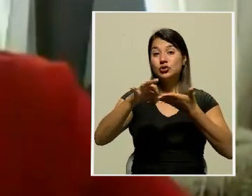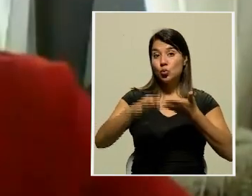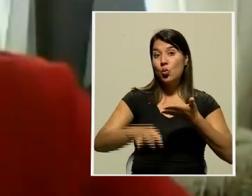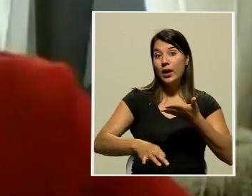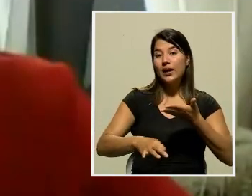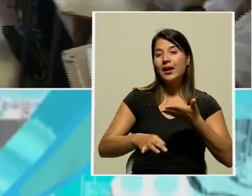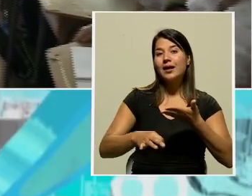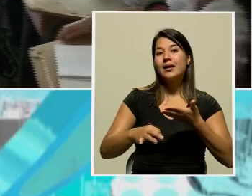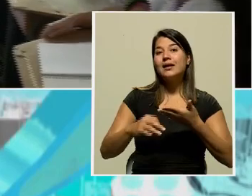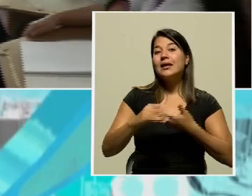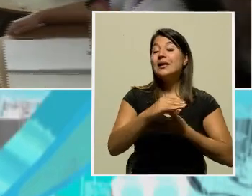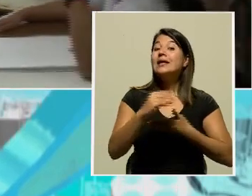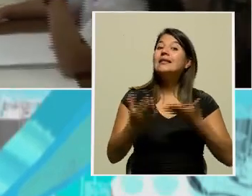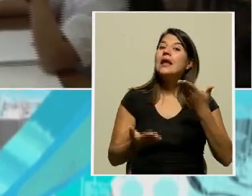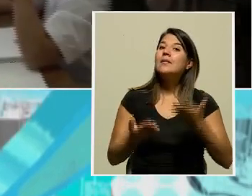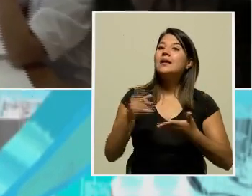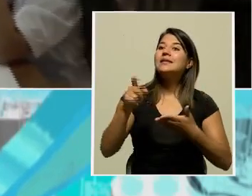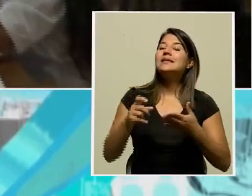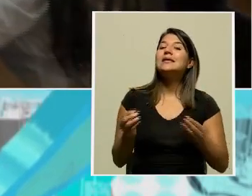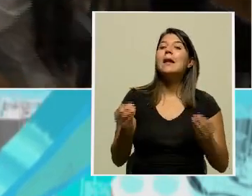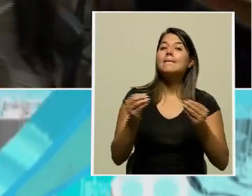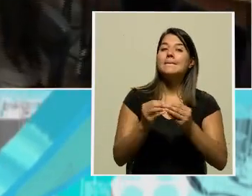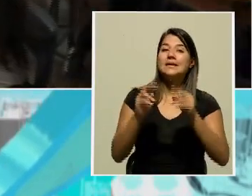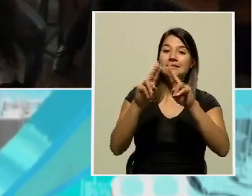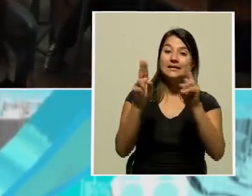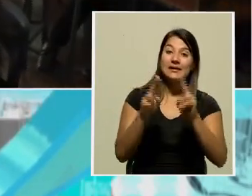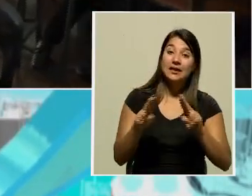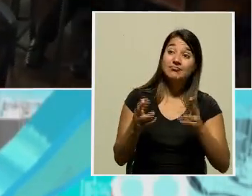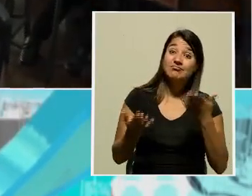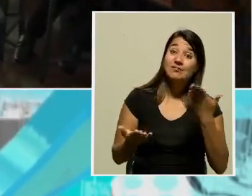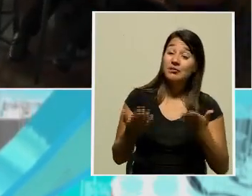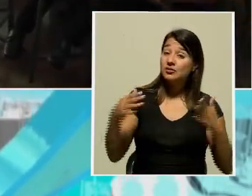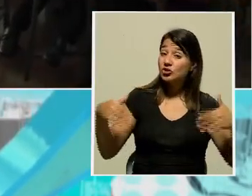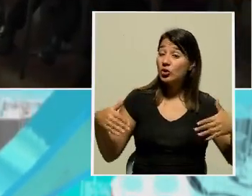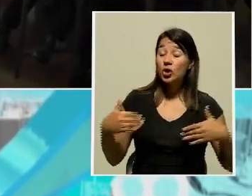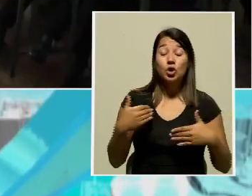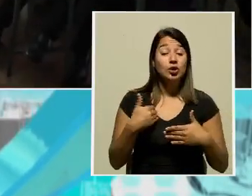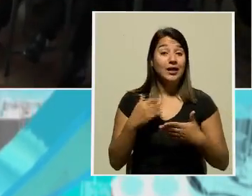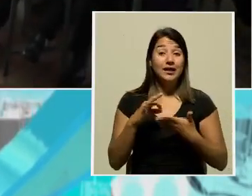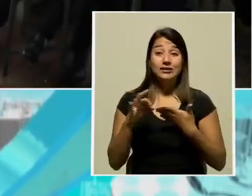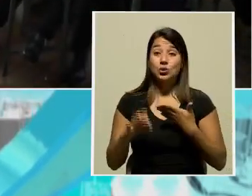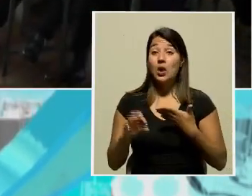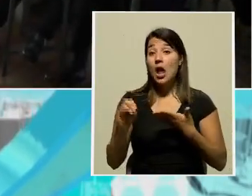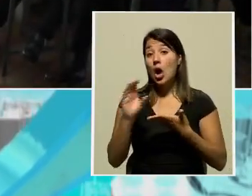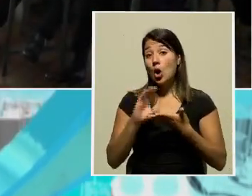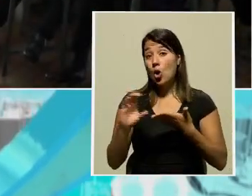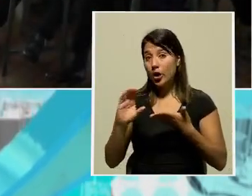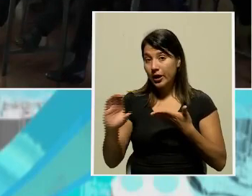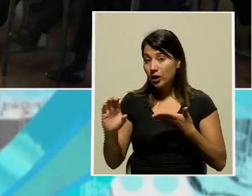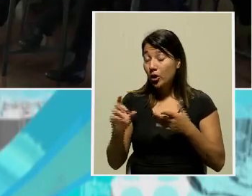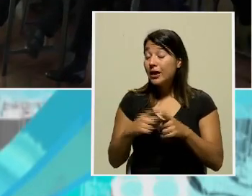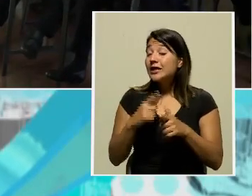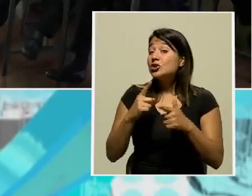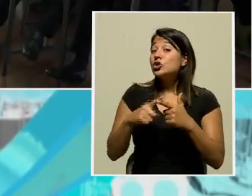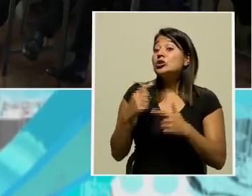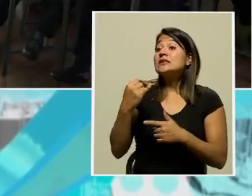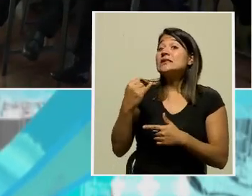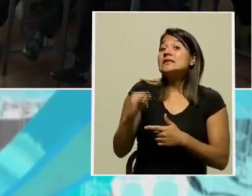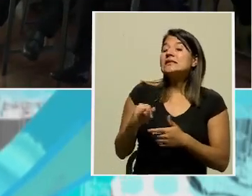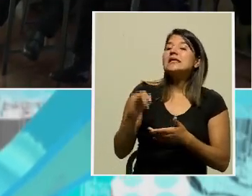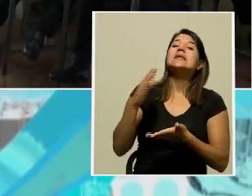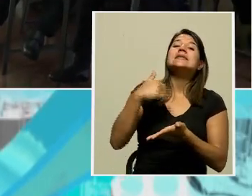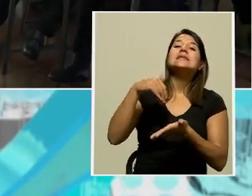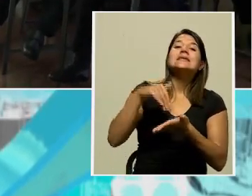probablemente se requiera un ancho de banda que no tenga el centro educativo. Eso quiere decir que de existir las condiciones propicias